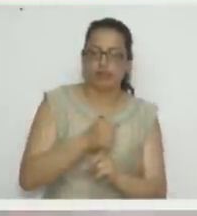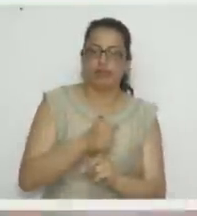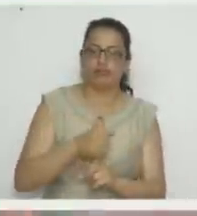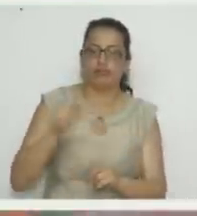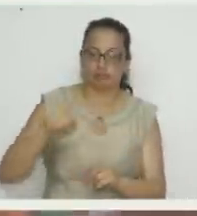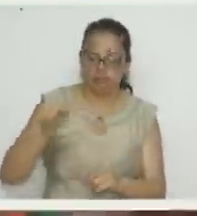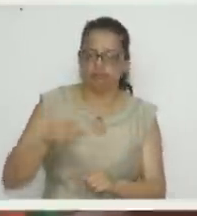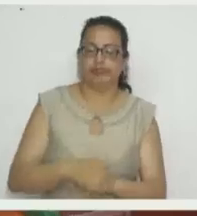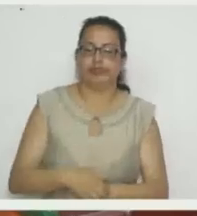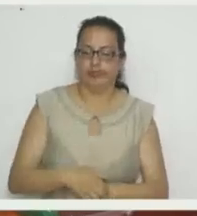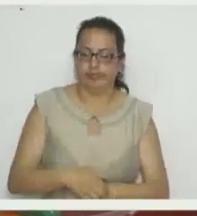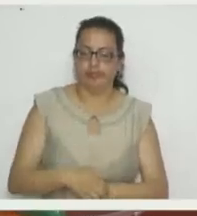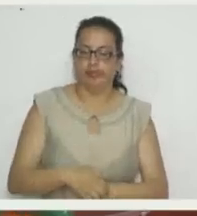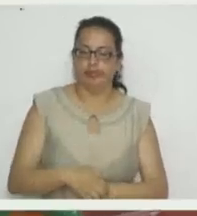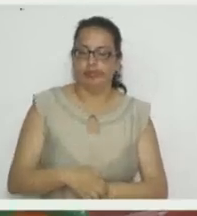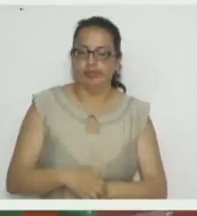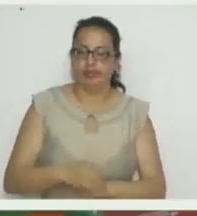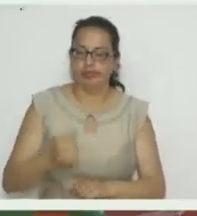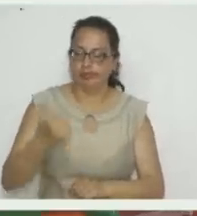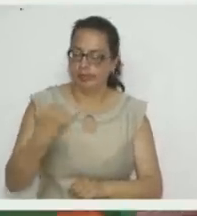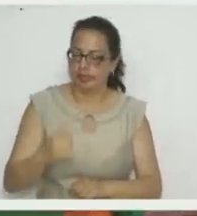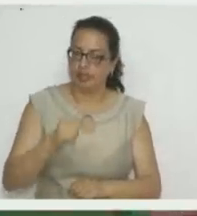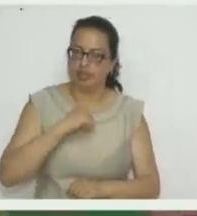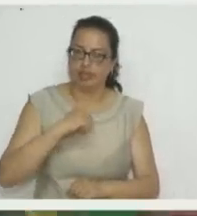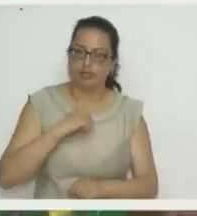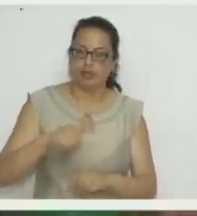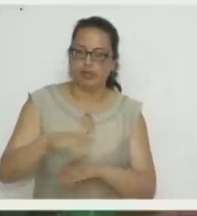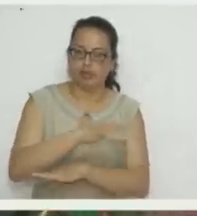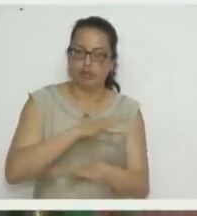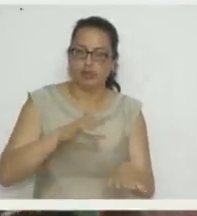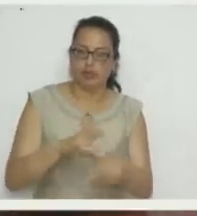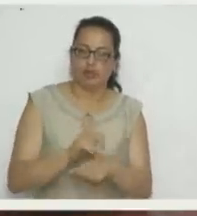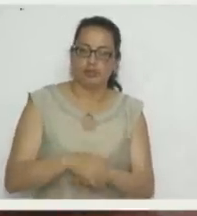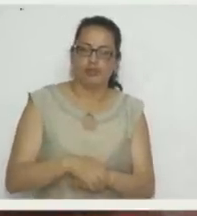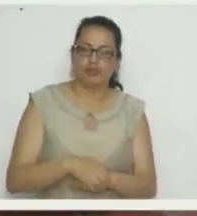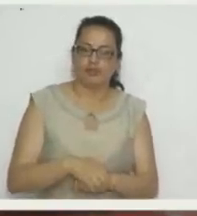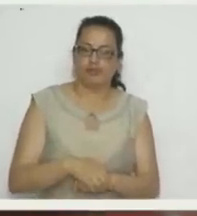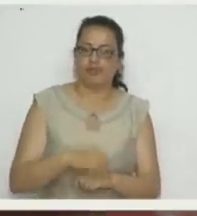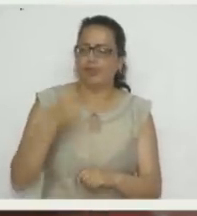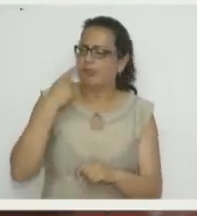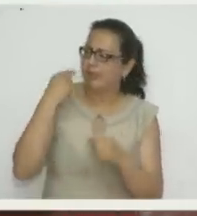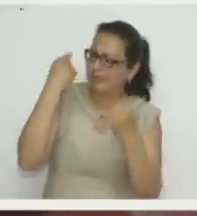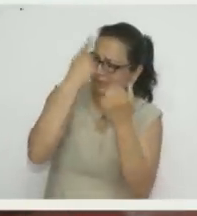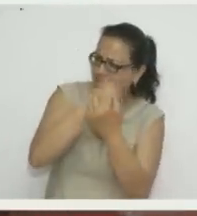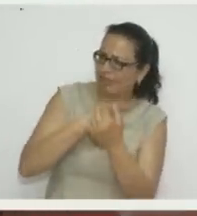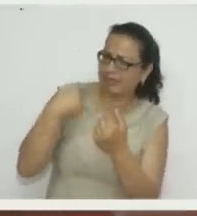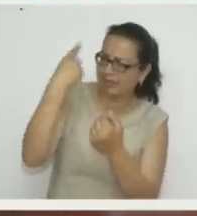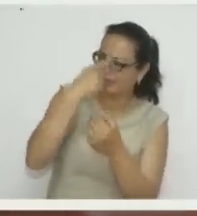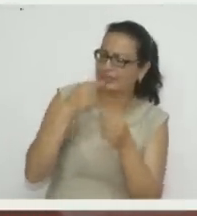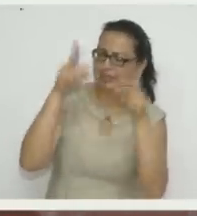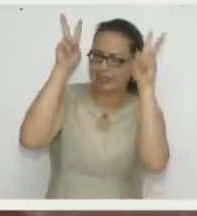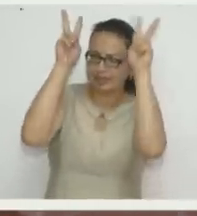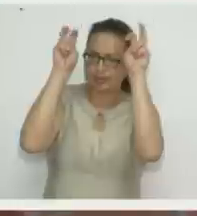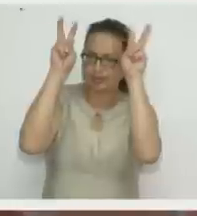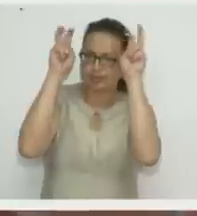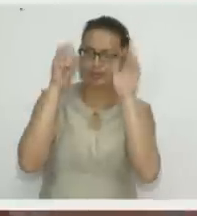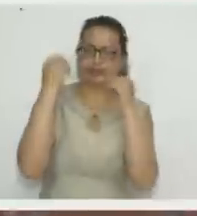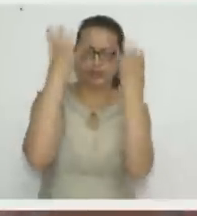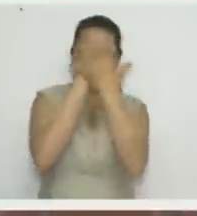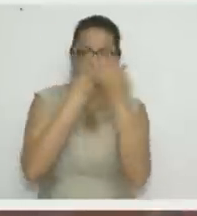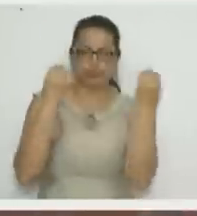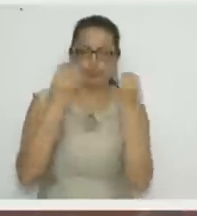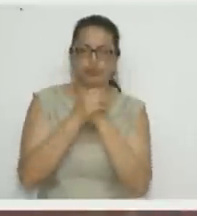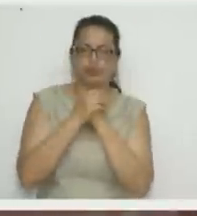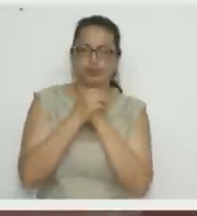¿cierto? Sí, ahí ya están los moldes. Quiero que vean la carita de la conejita. Ahí está la carita, ya